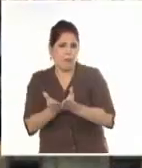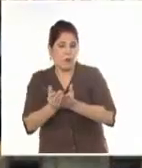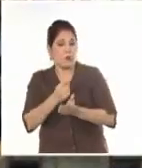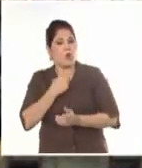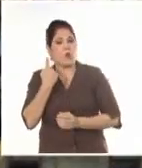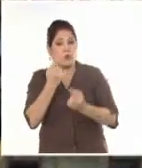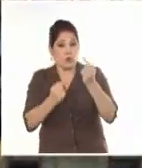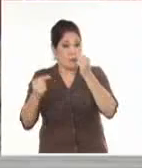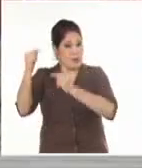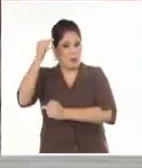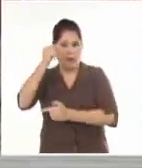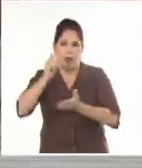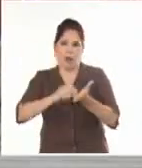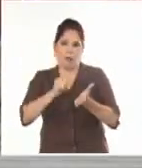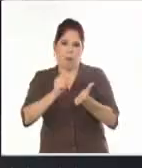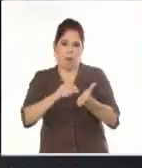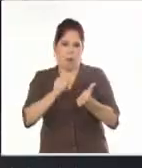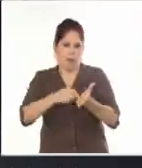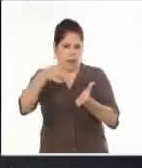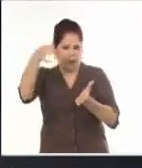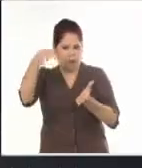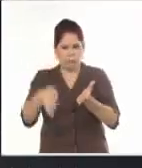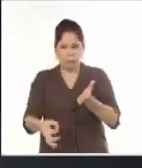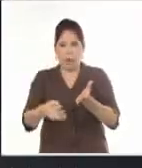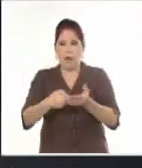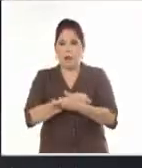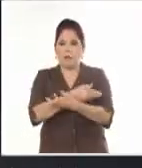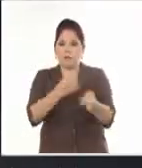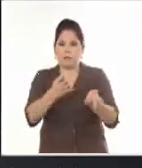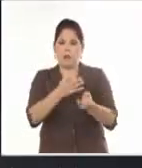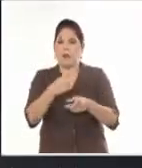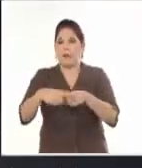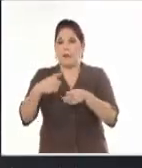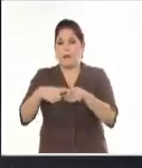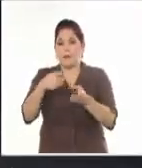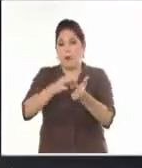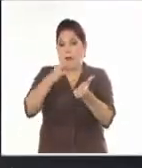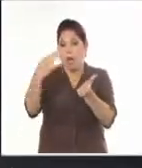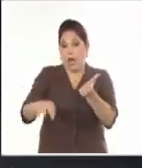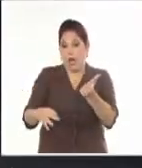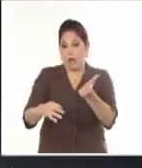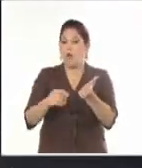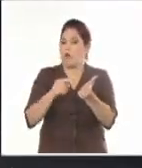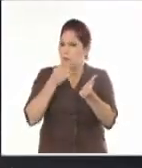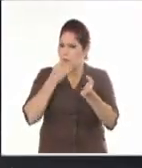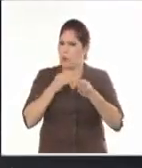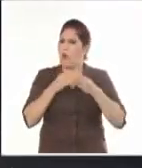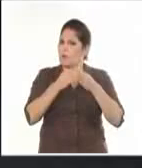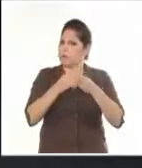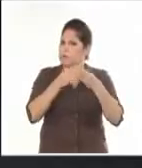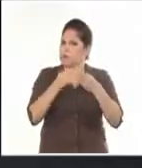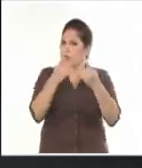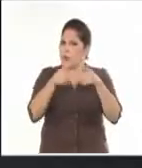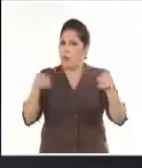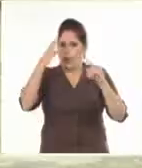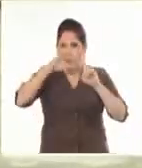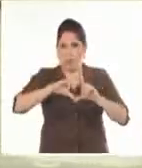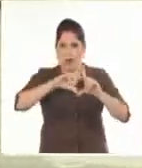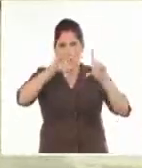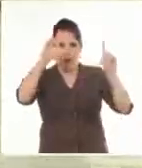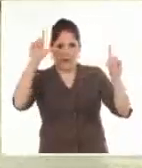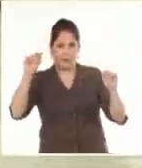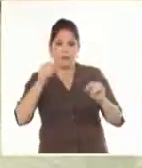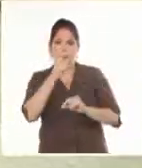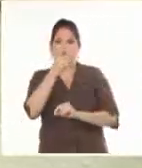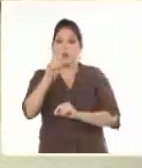presente la decisión de país para que productos como este sean transportados a las más de 12